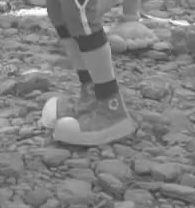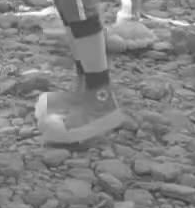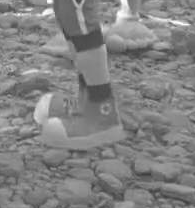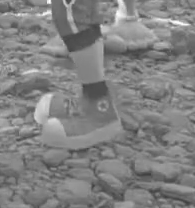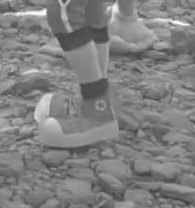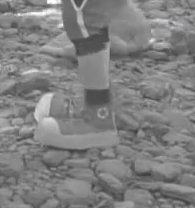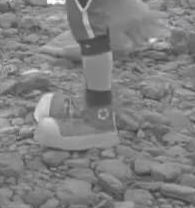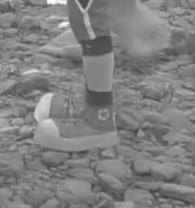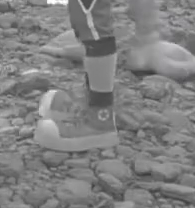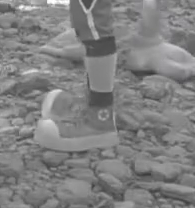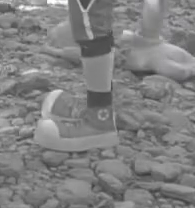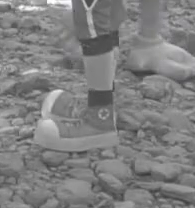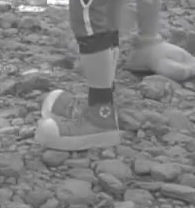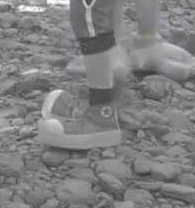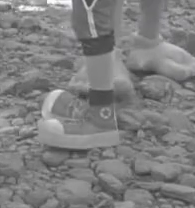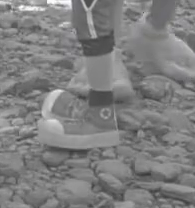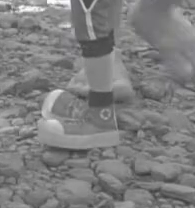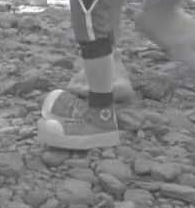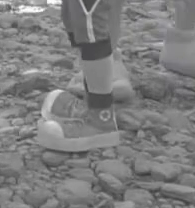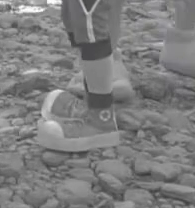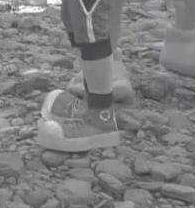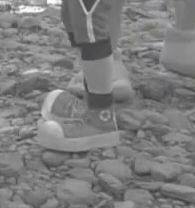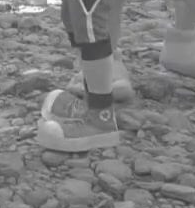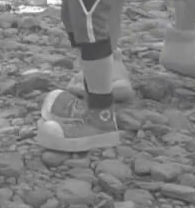28, la televisión de todos.